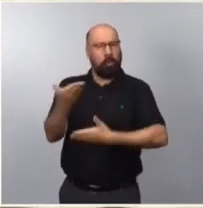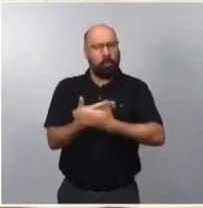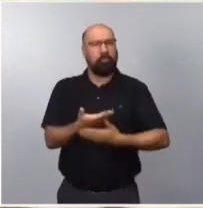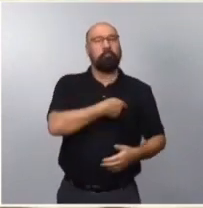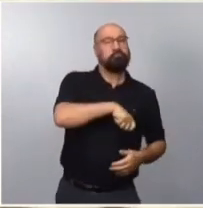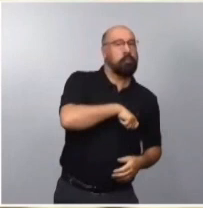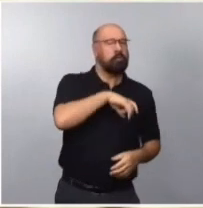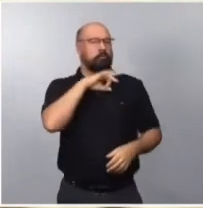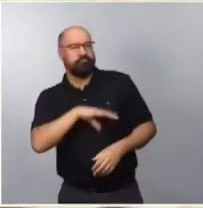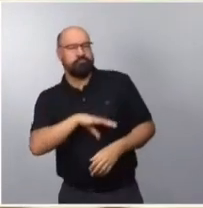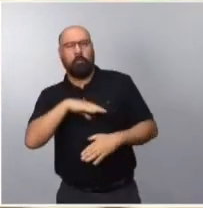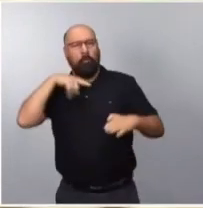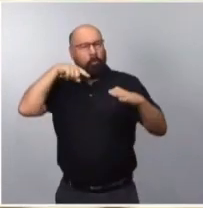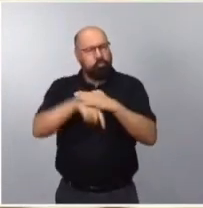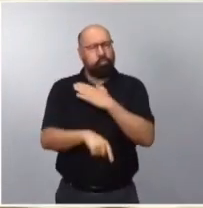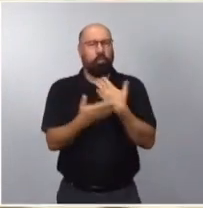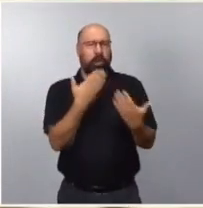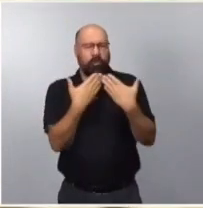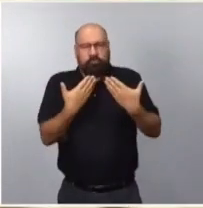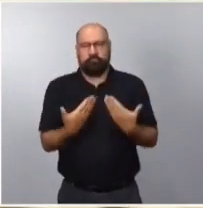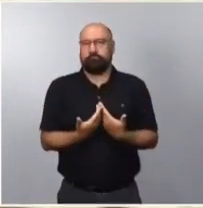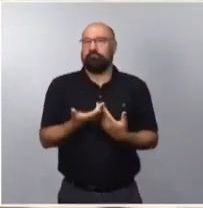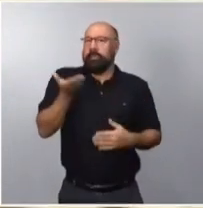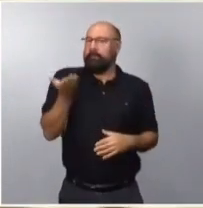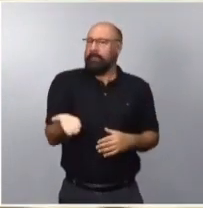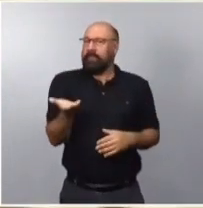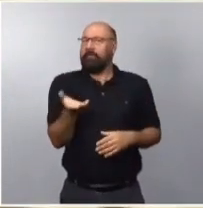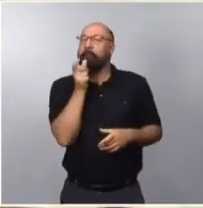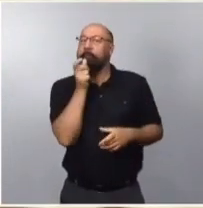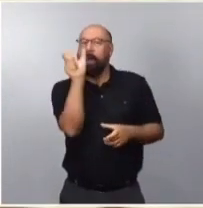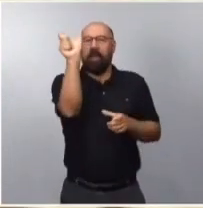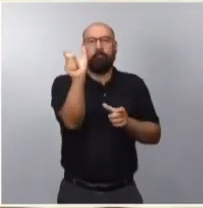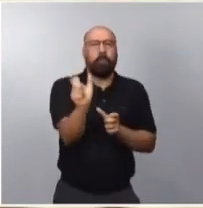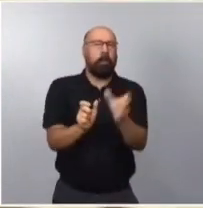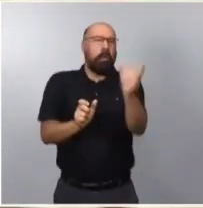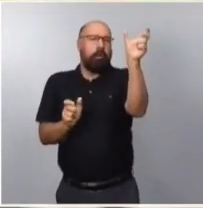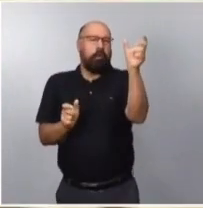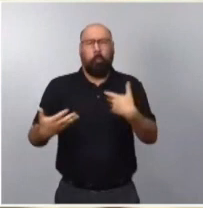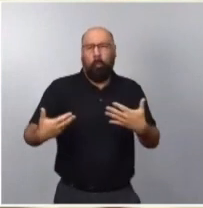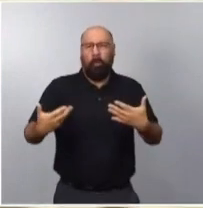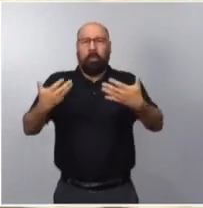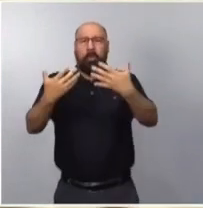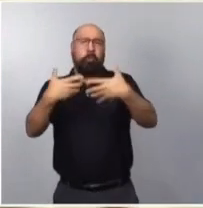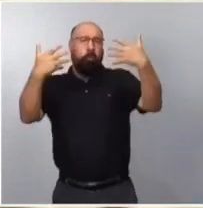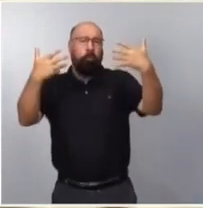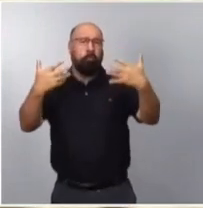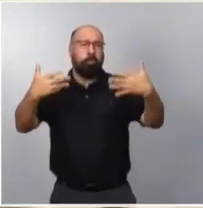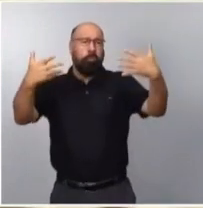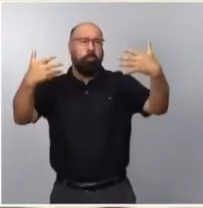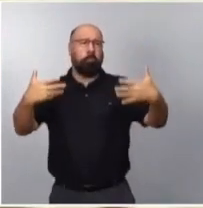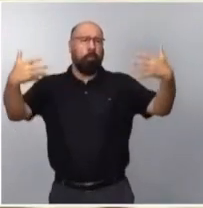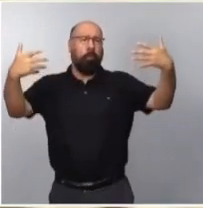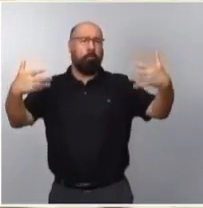profundizando nuestras relaciones que tienen mucha importancia. Muchas veces estas palabras podrán sonar muy rimbombantes o algunas veces costará